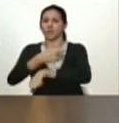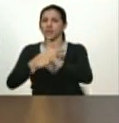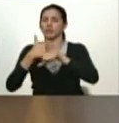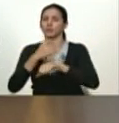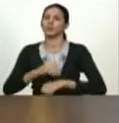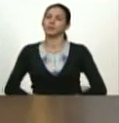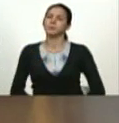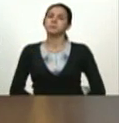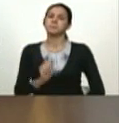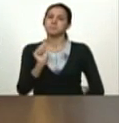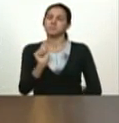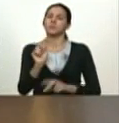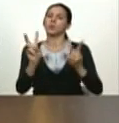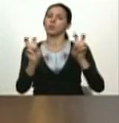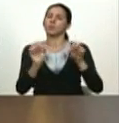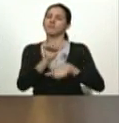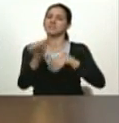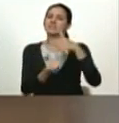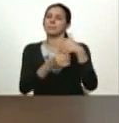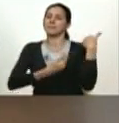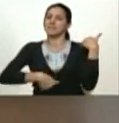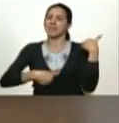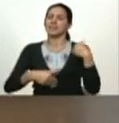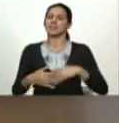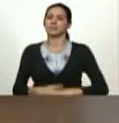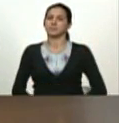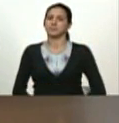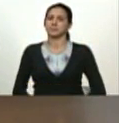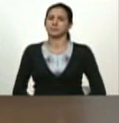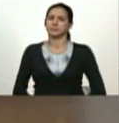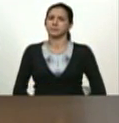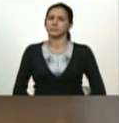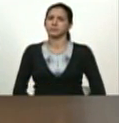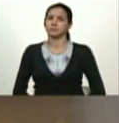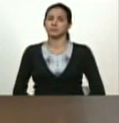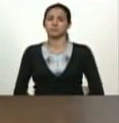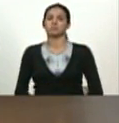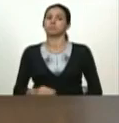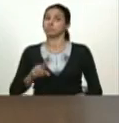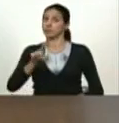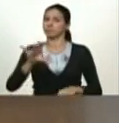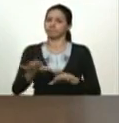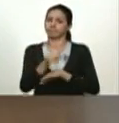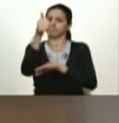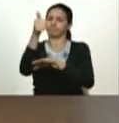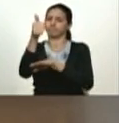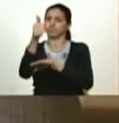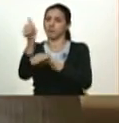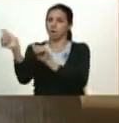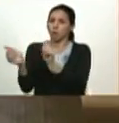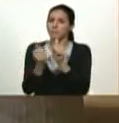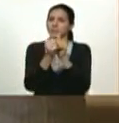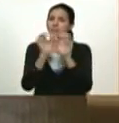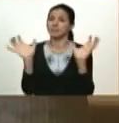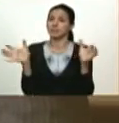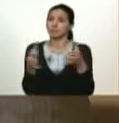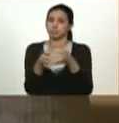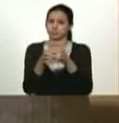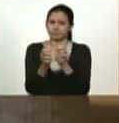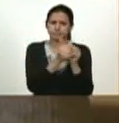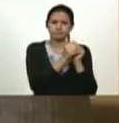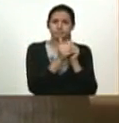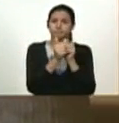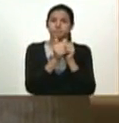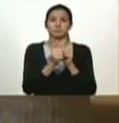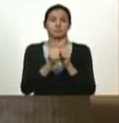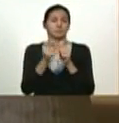nuestro querido nuevo vicepresidente ejecutivo Aristóbulo Istúriz que esté al frente acompañando a este equipo y sea su